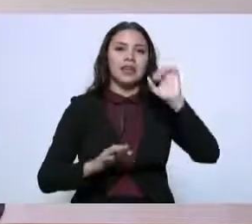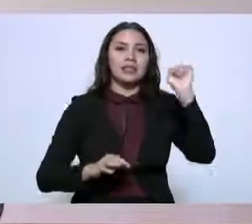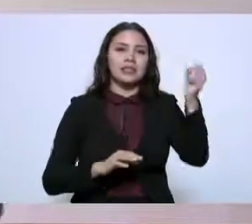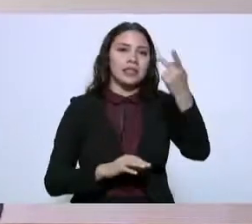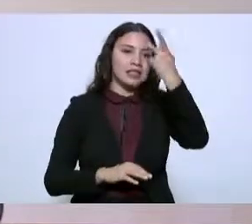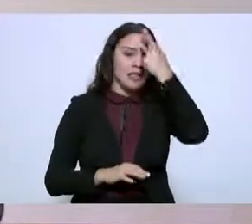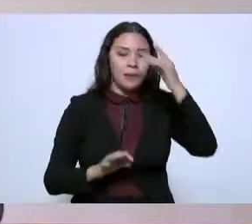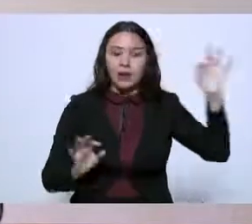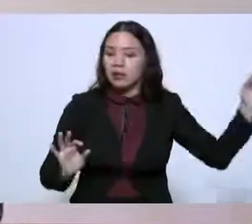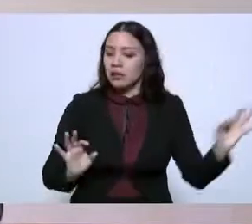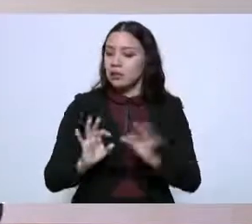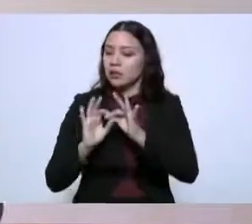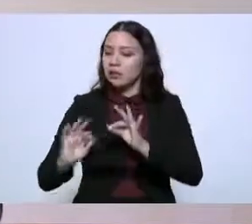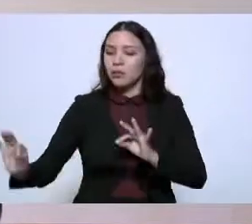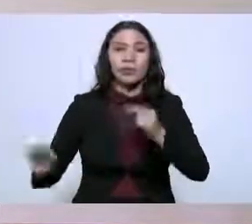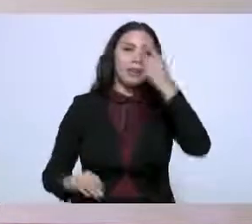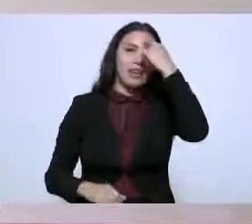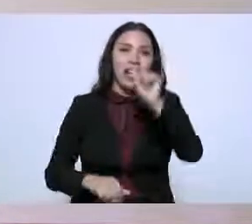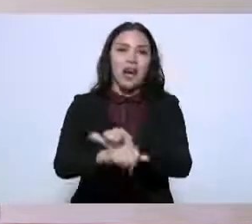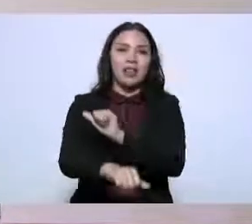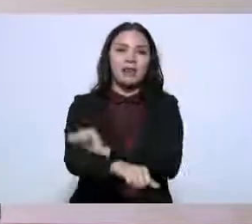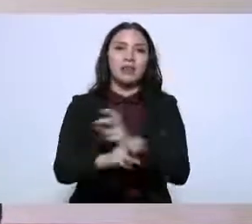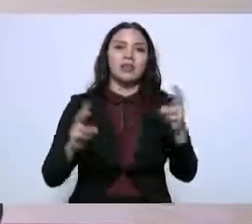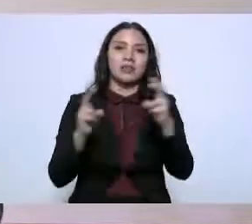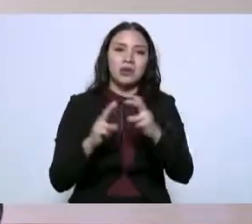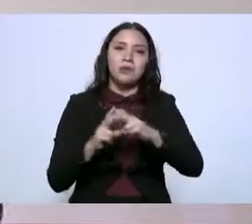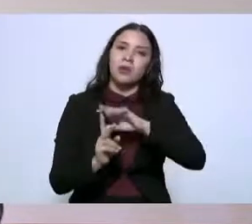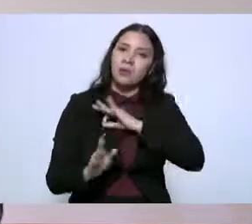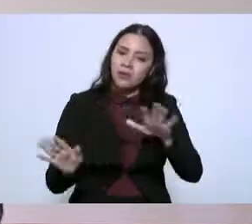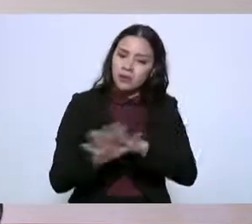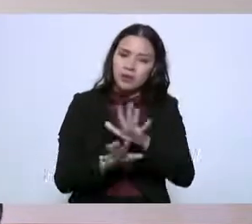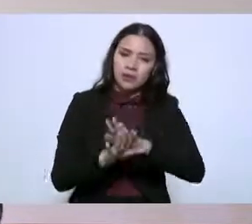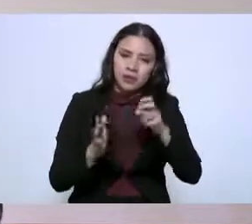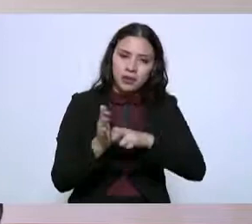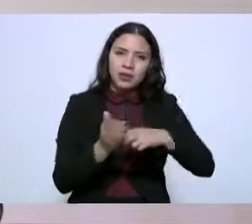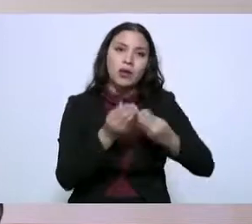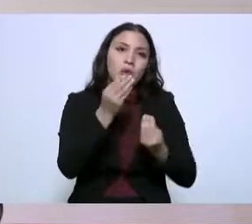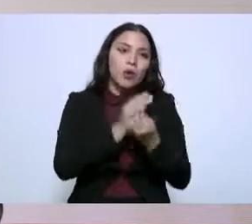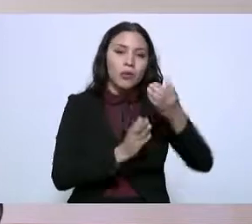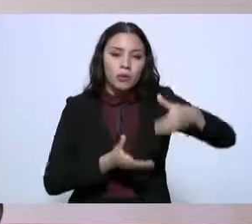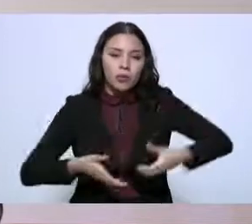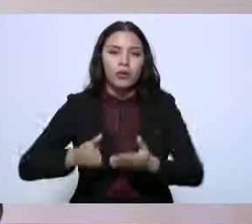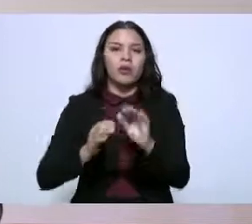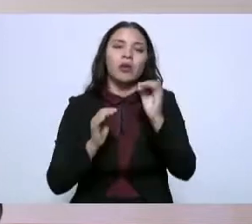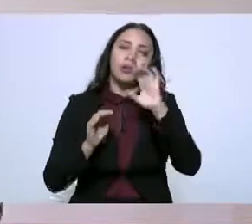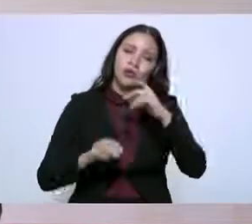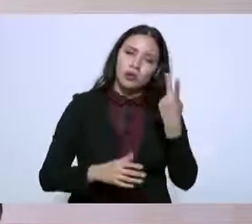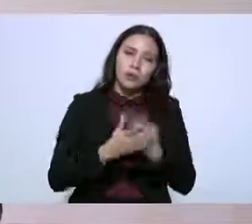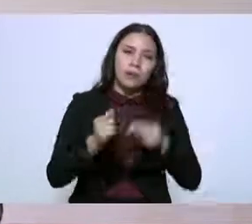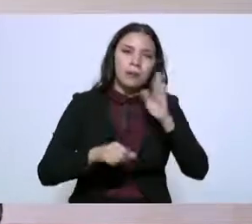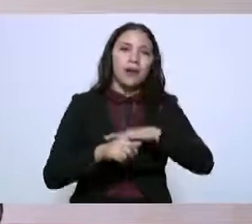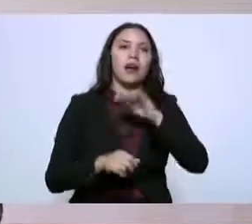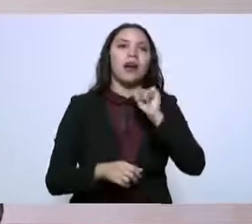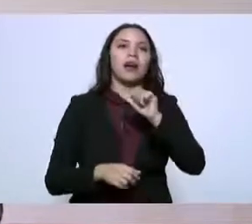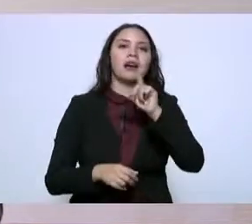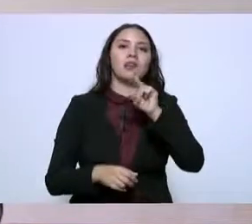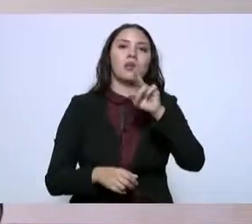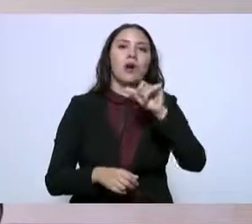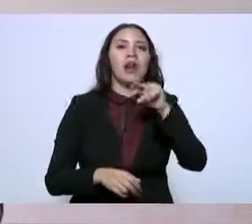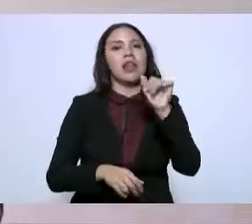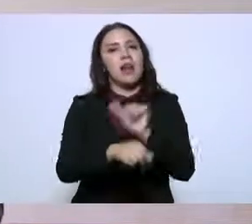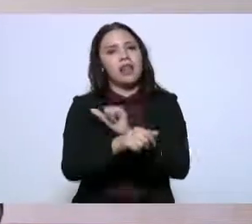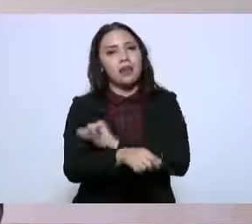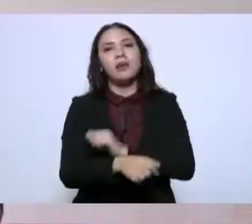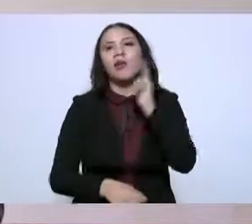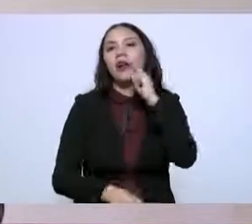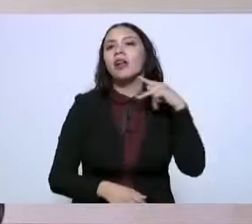los puertos de Altamira y de Tampico y modernización de la aduana de Altamira que ya fue comentado y tener también